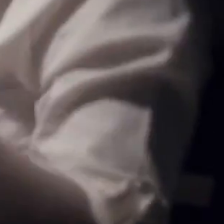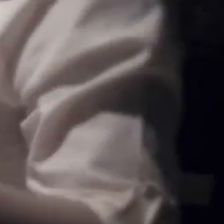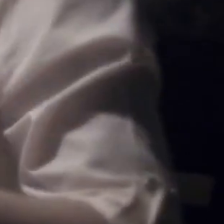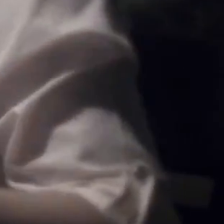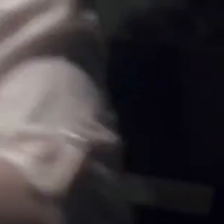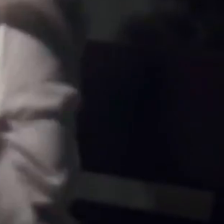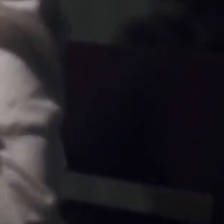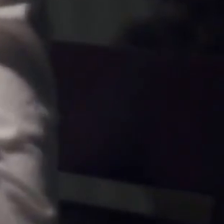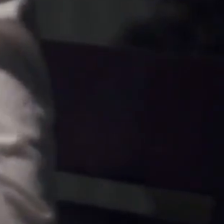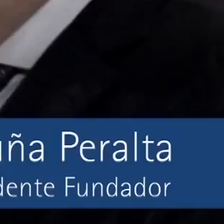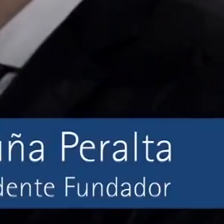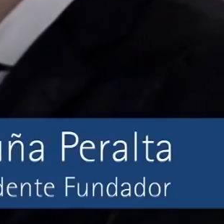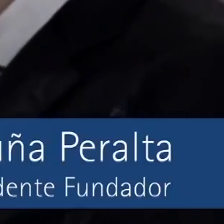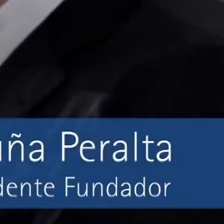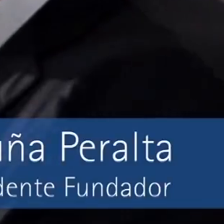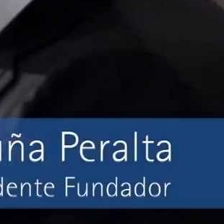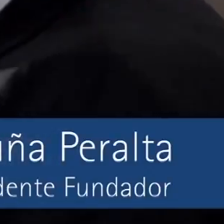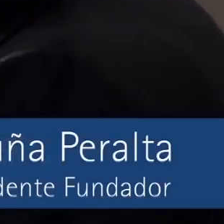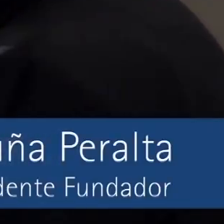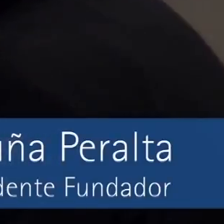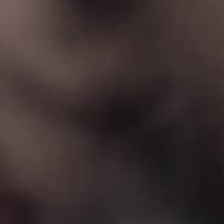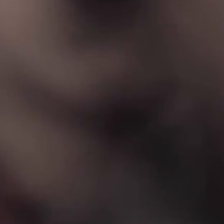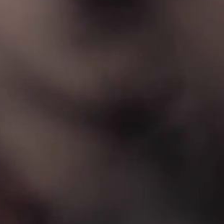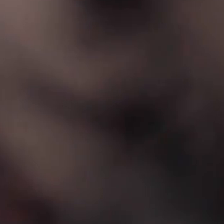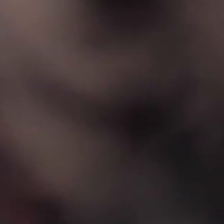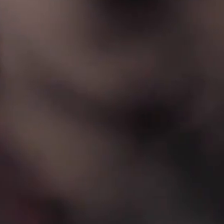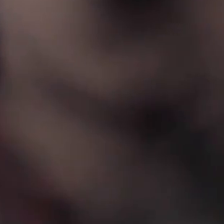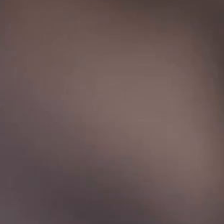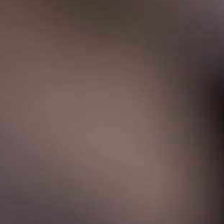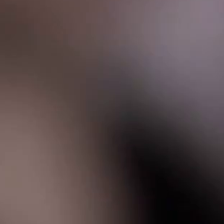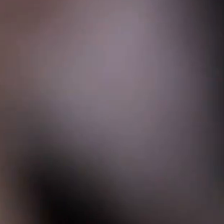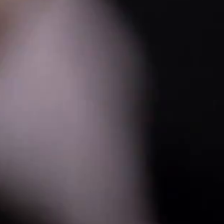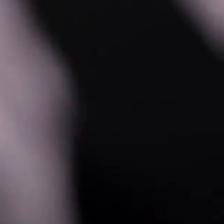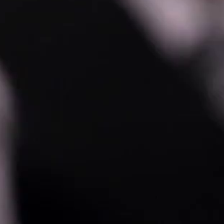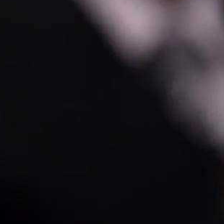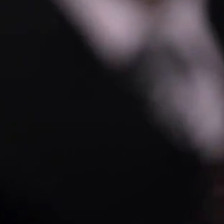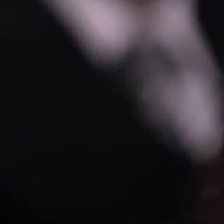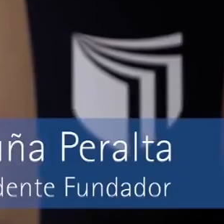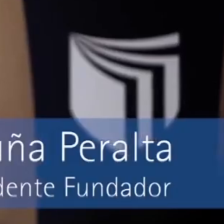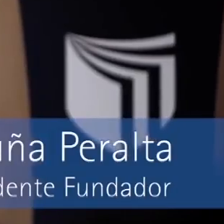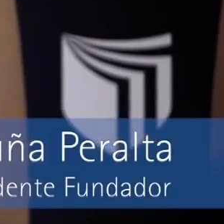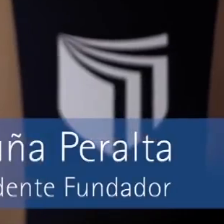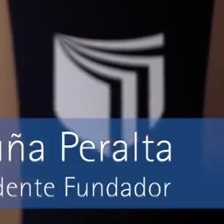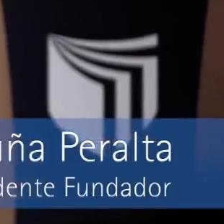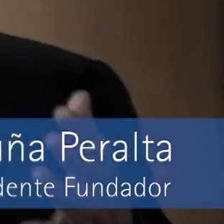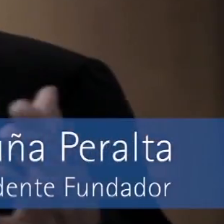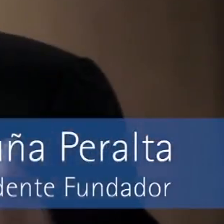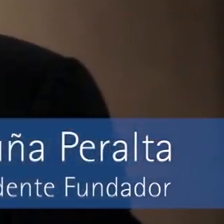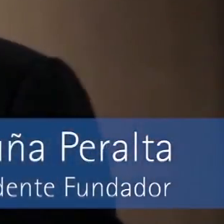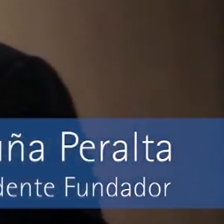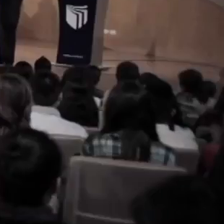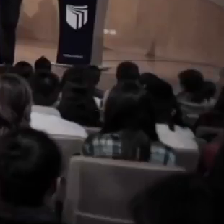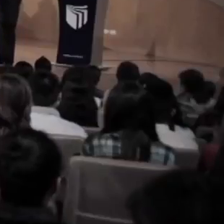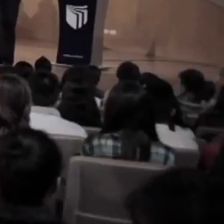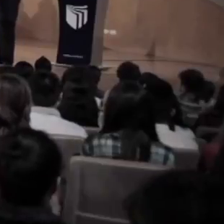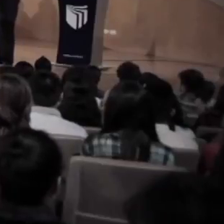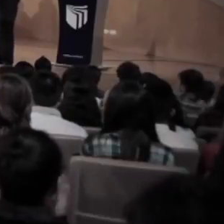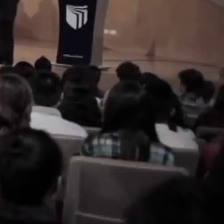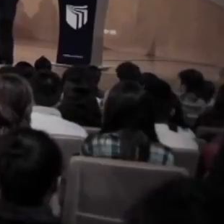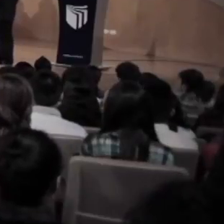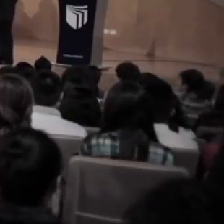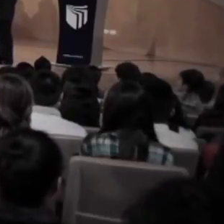ellos. Pero esto no se trata de mí. Se trata de ustedes. Bienvenidos a la universidad.